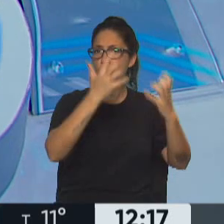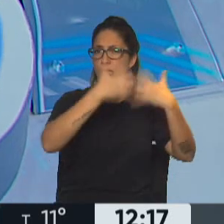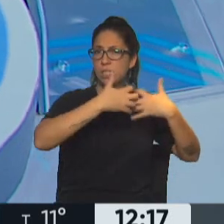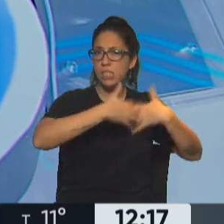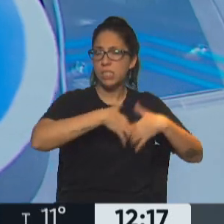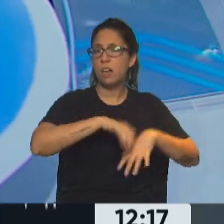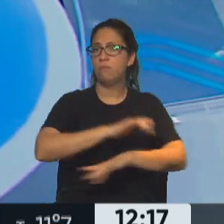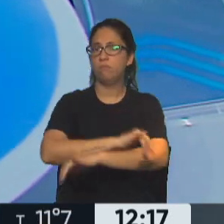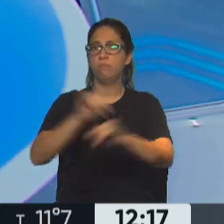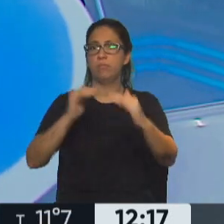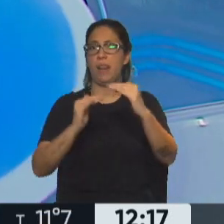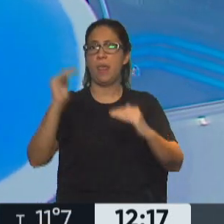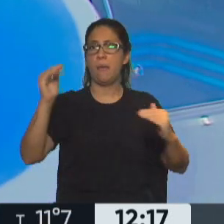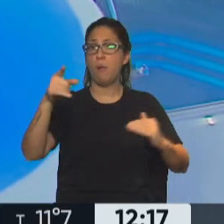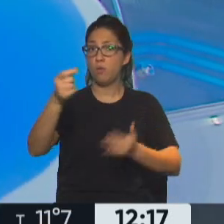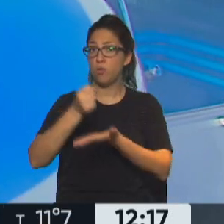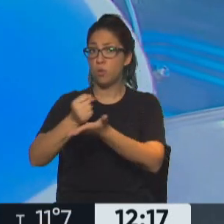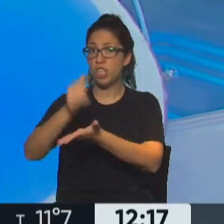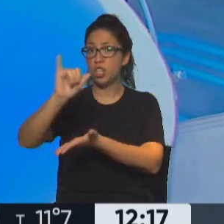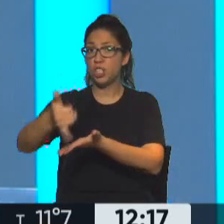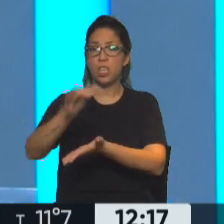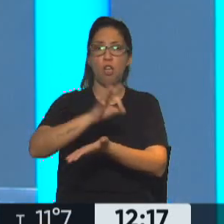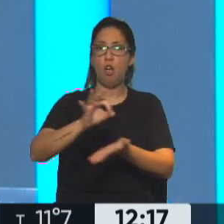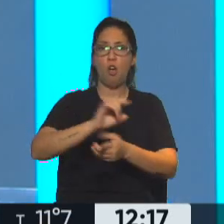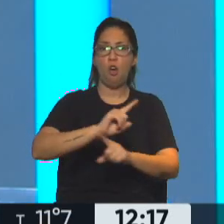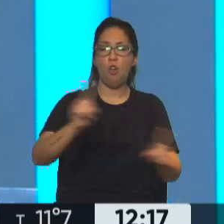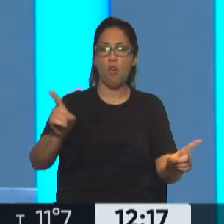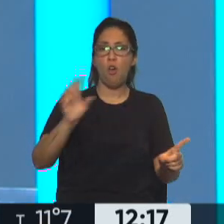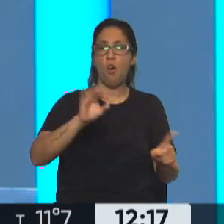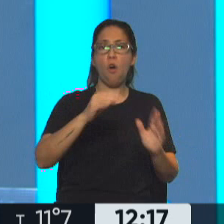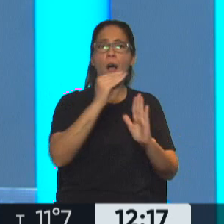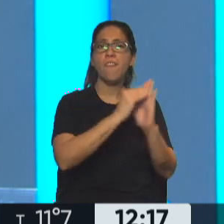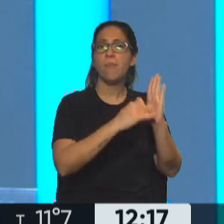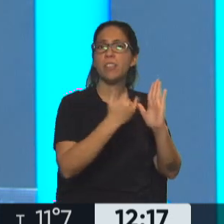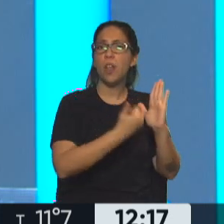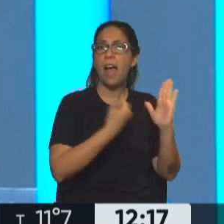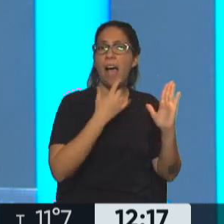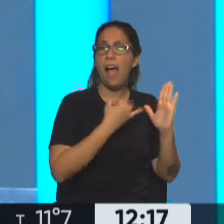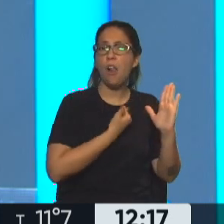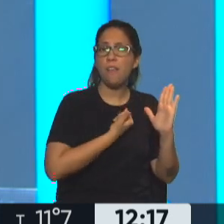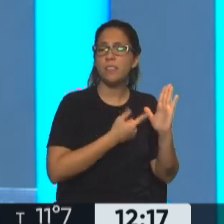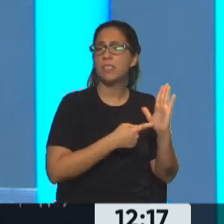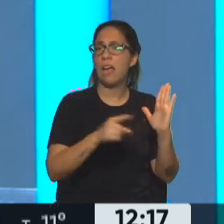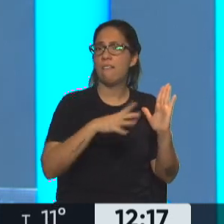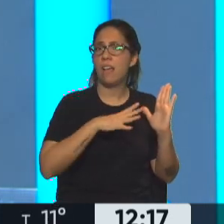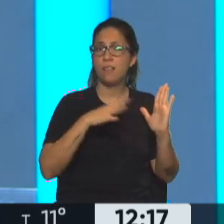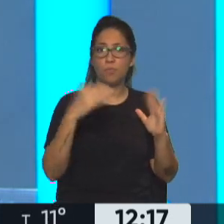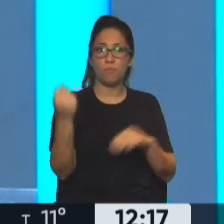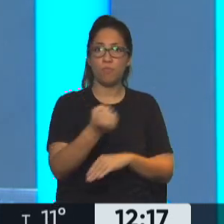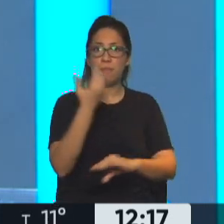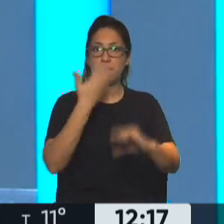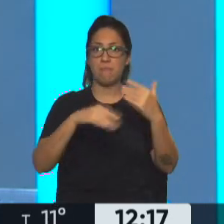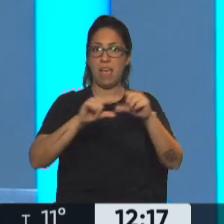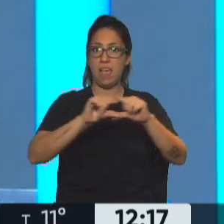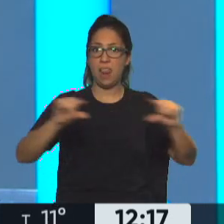van a decir, tiene subsidio o se le objeta algún dato de los que presentó. Esto todo por eso es importante, el mail que presenten, un